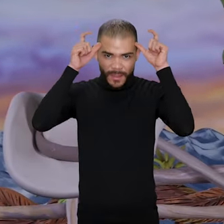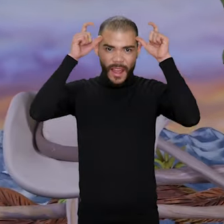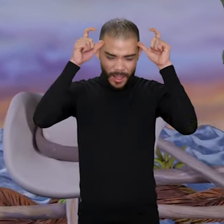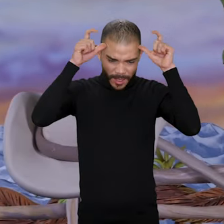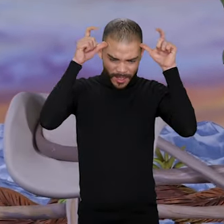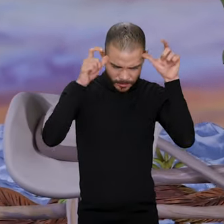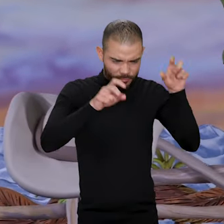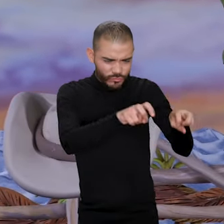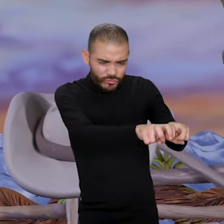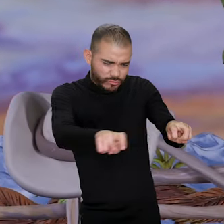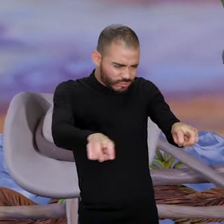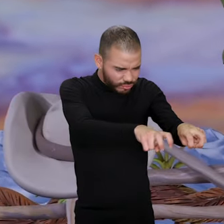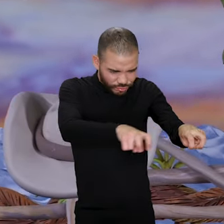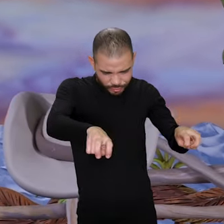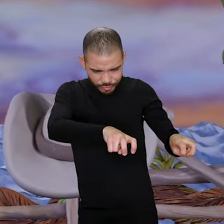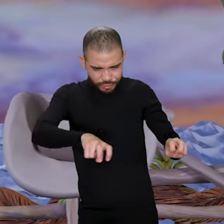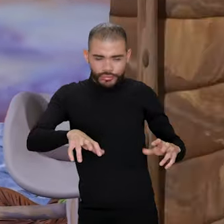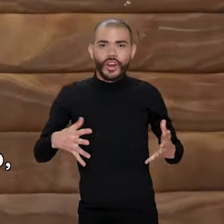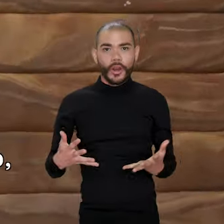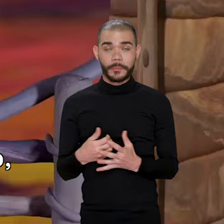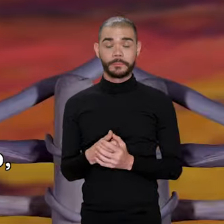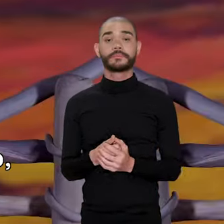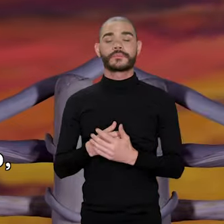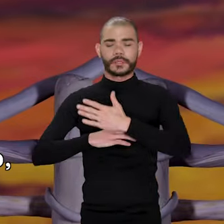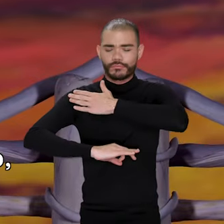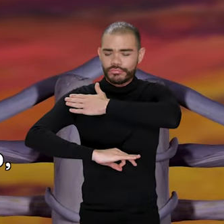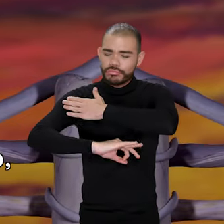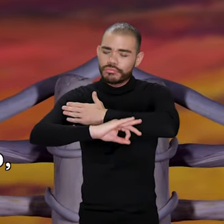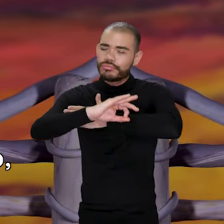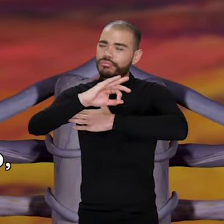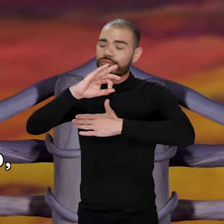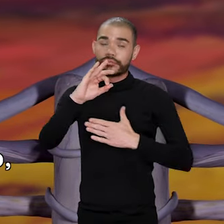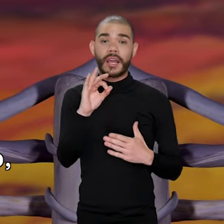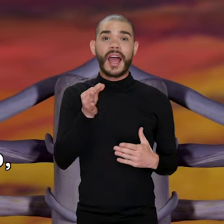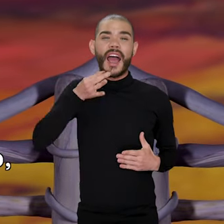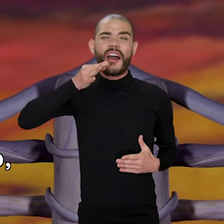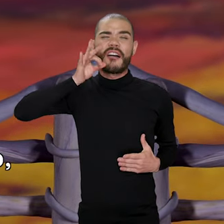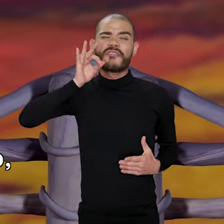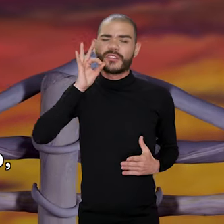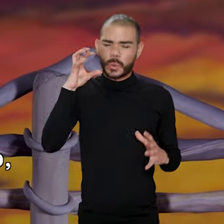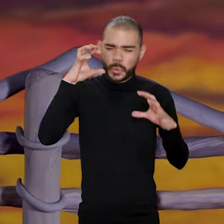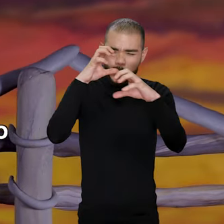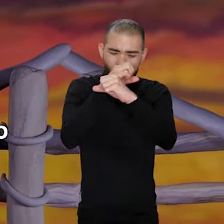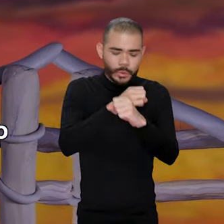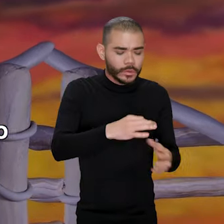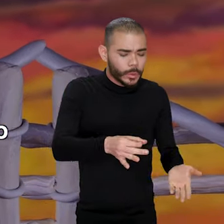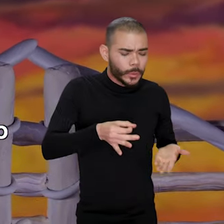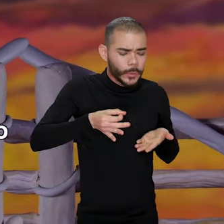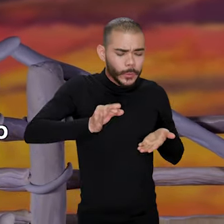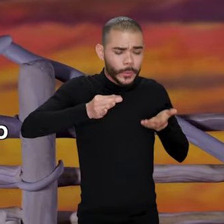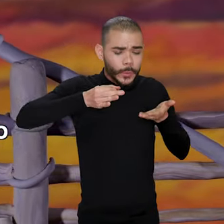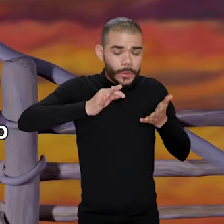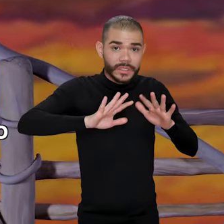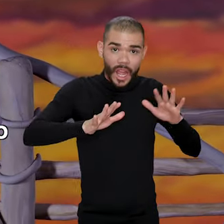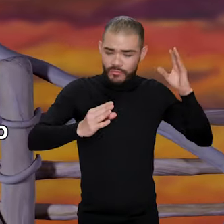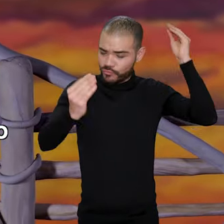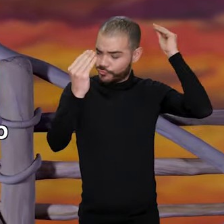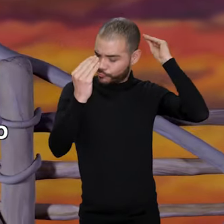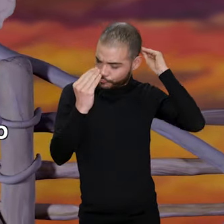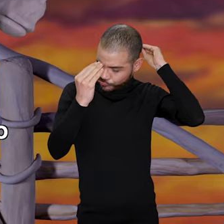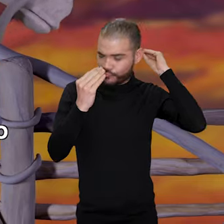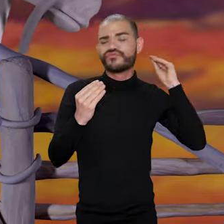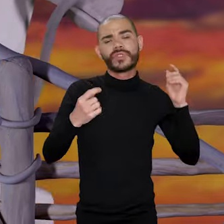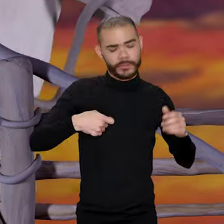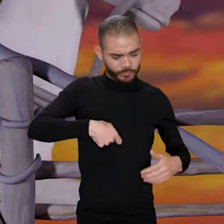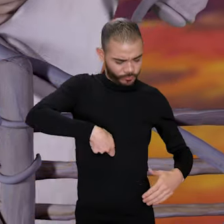La Vaquería En la madrugada, tras tomarse un café serrero, el vaquero encilla su caballo y